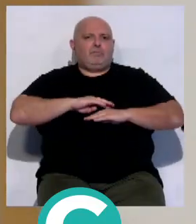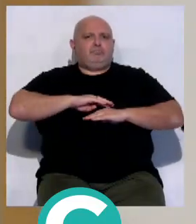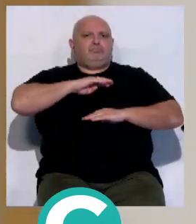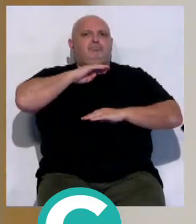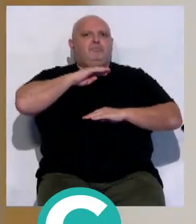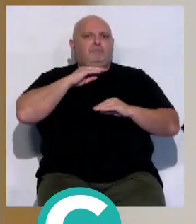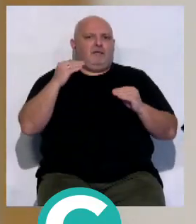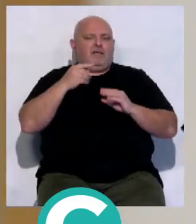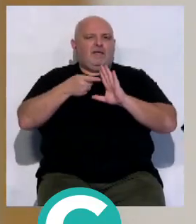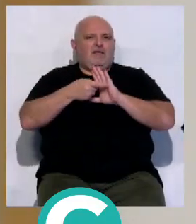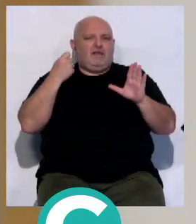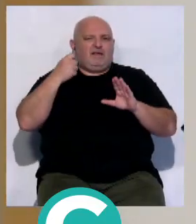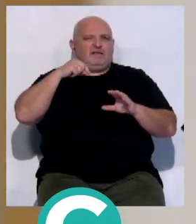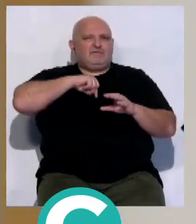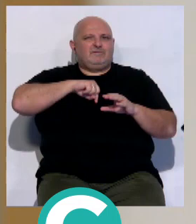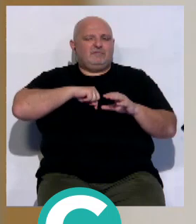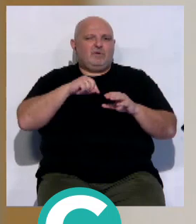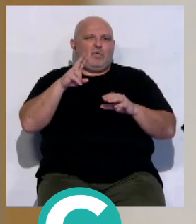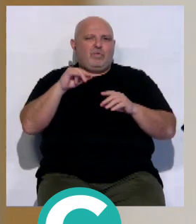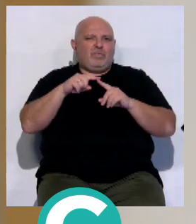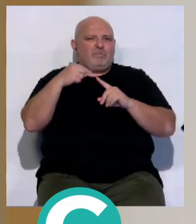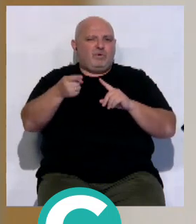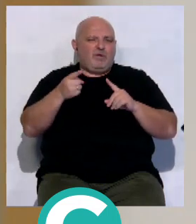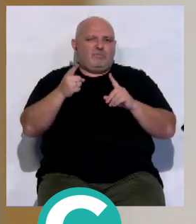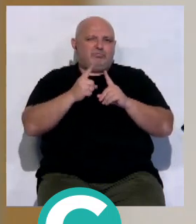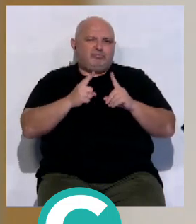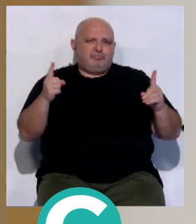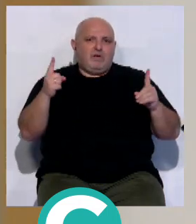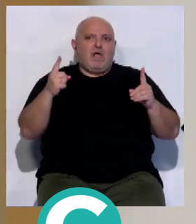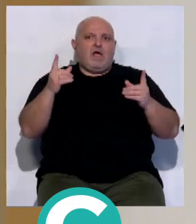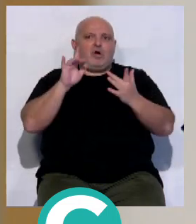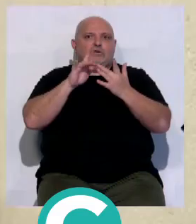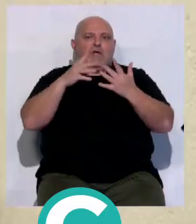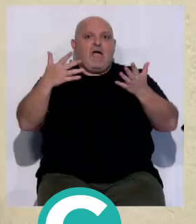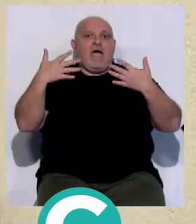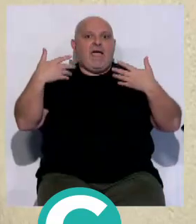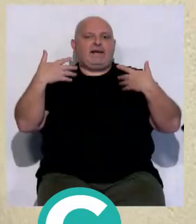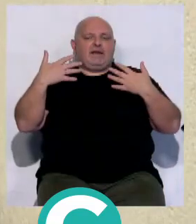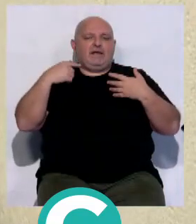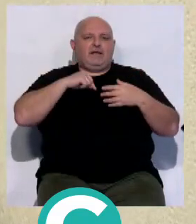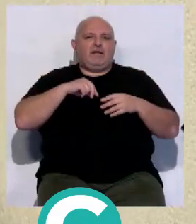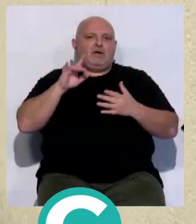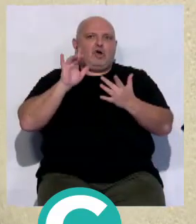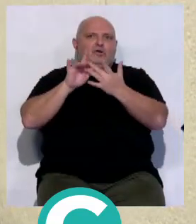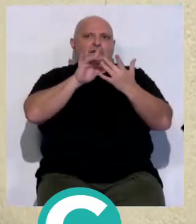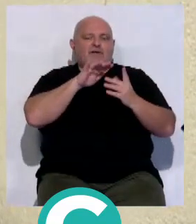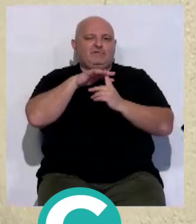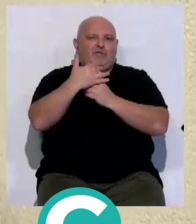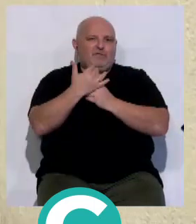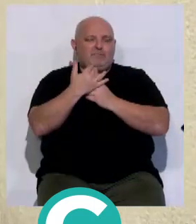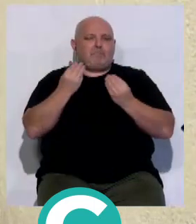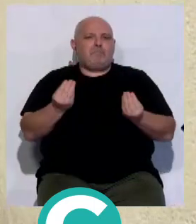contribuyendo a eliminar el síndrome post-UCI. El contacto con el aire libre les permite conectar de nuevo con el entorno,